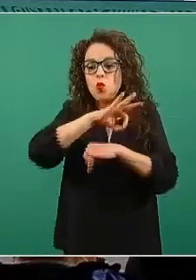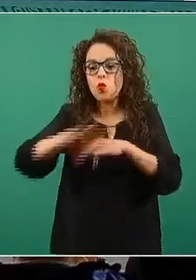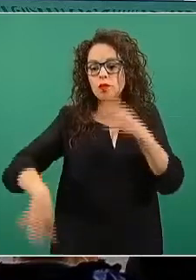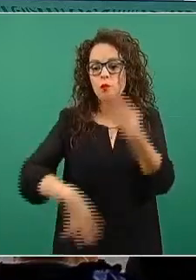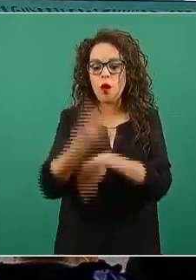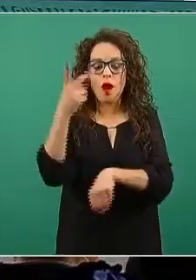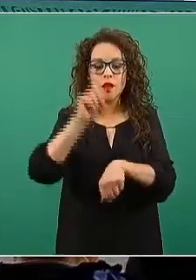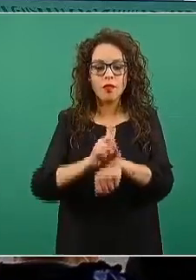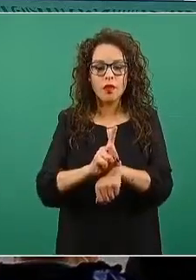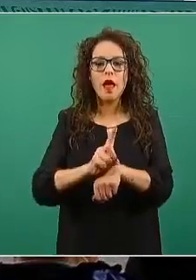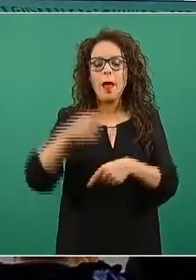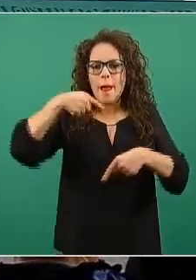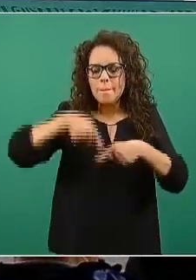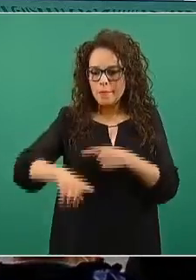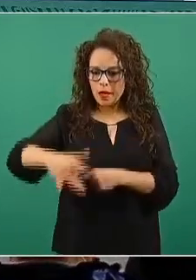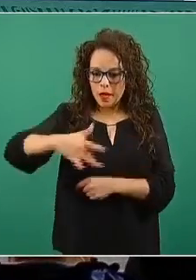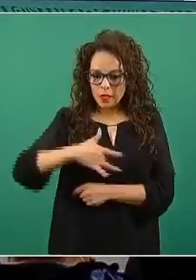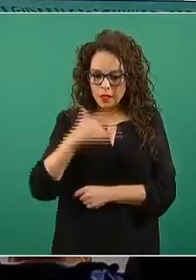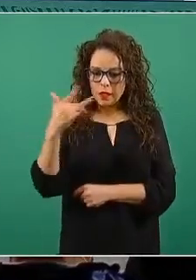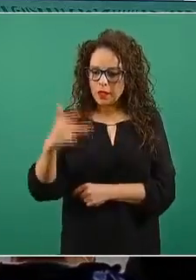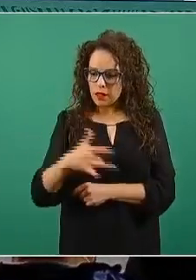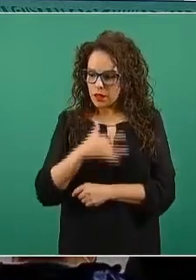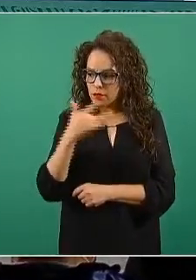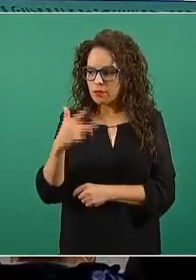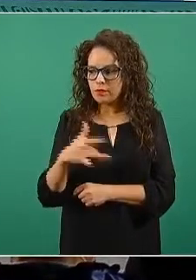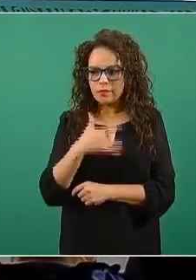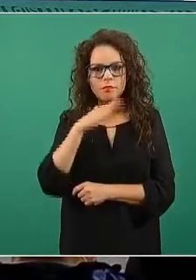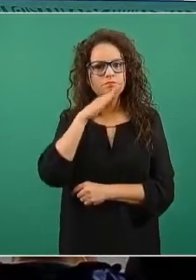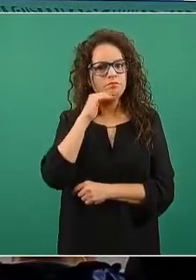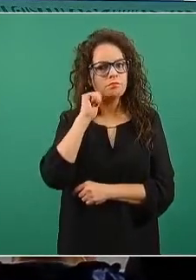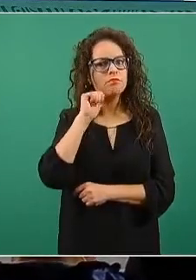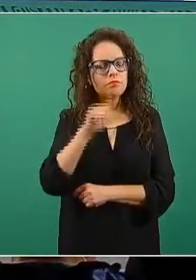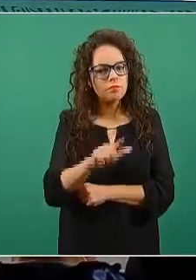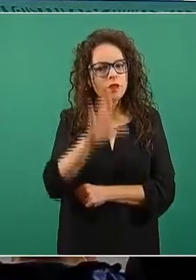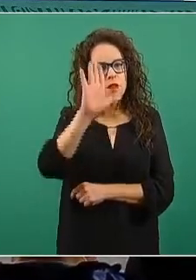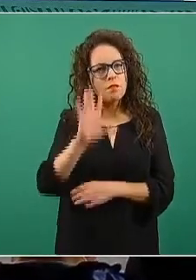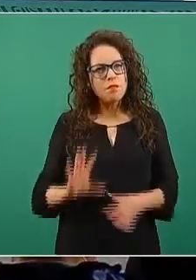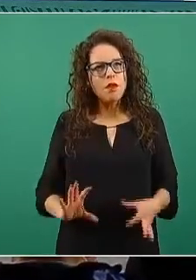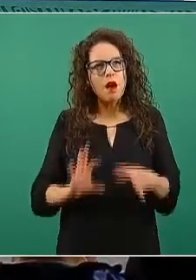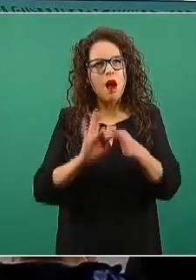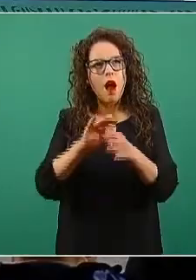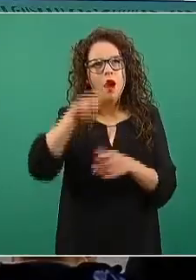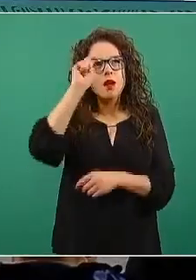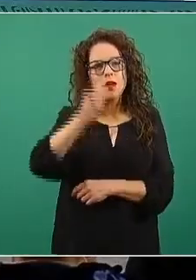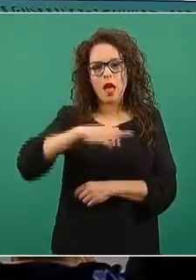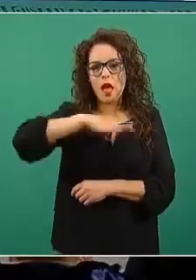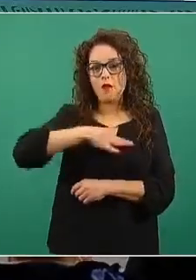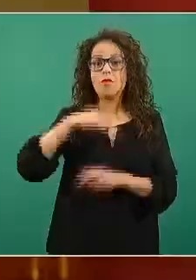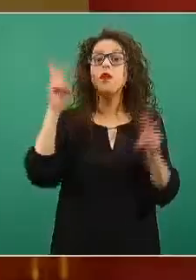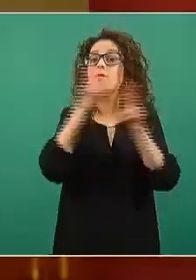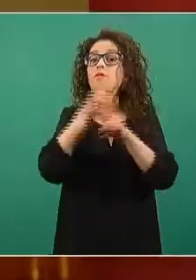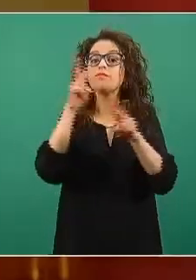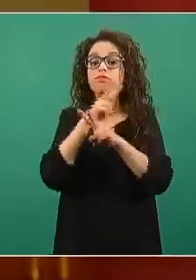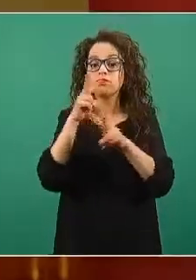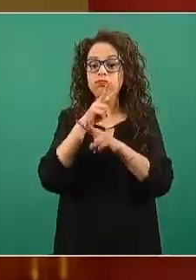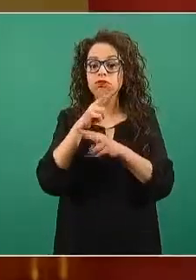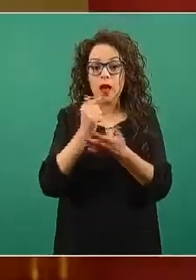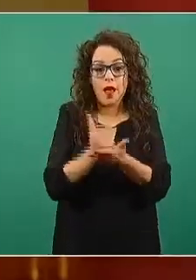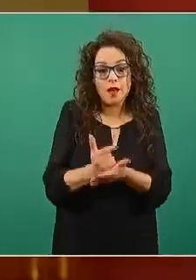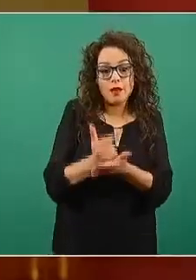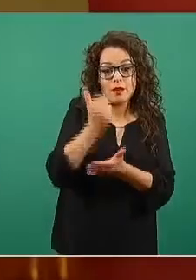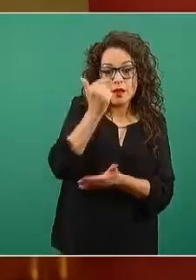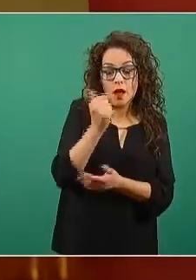que han desarrollado síntomas que son sugerentes de infección respiratoria aguda grave o